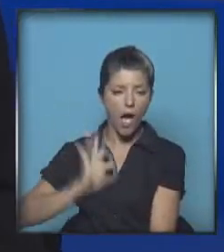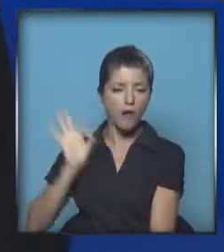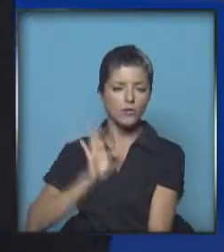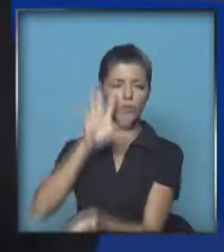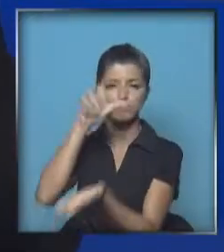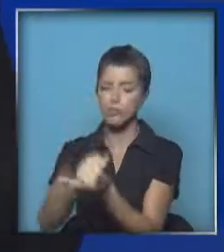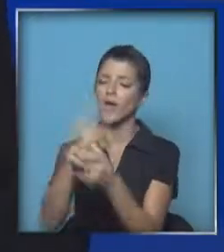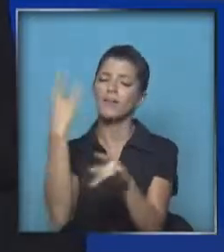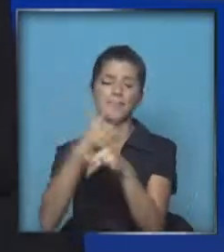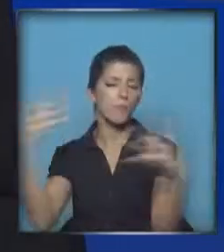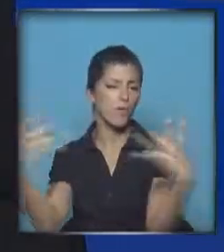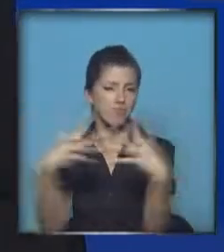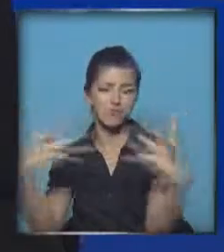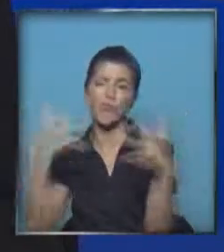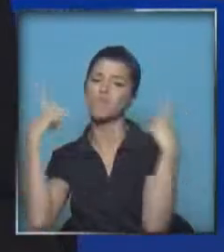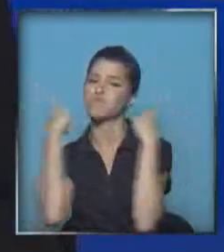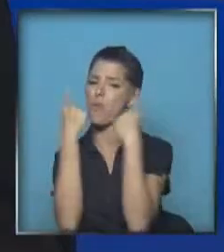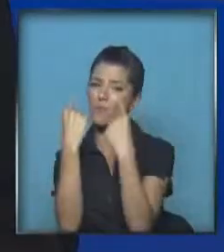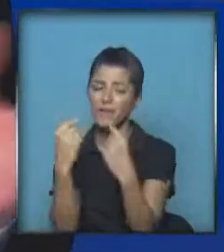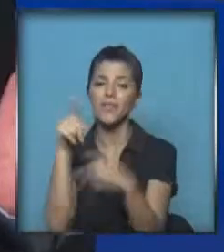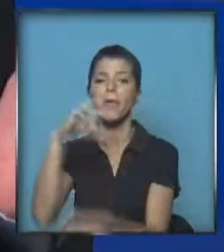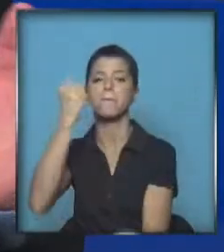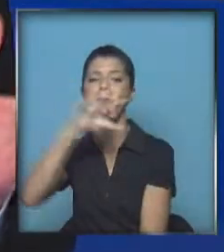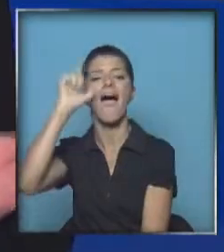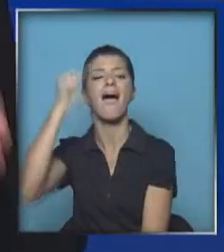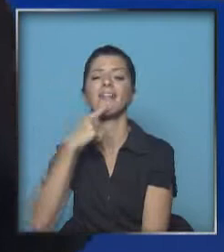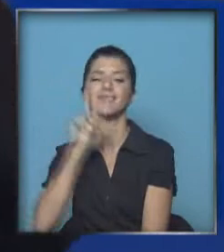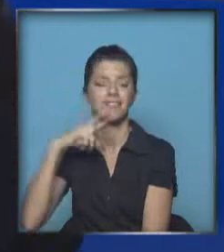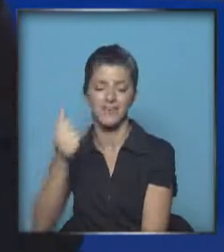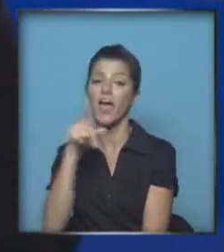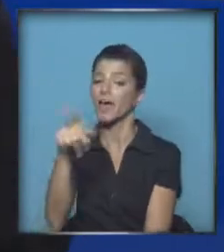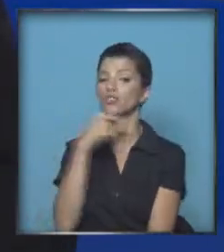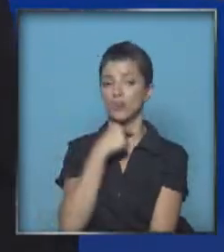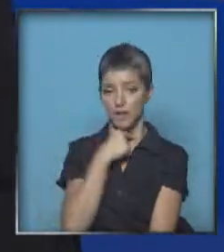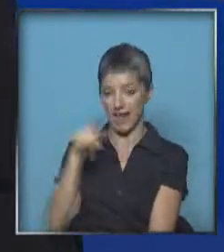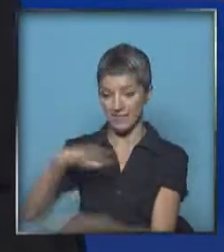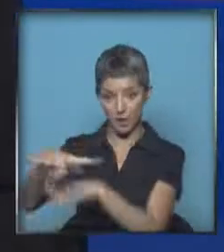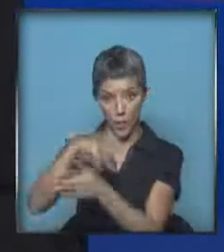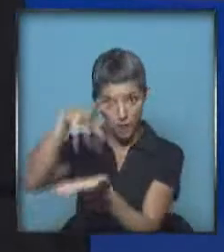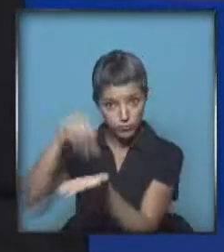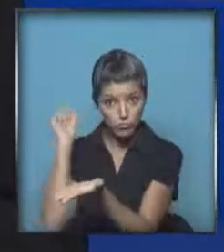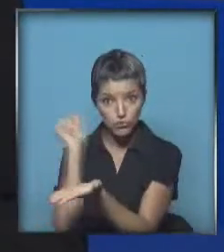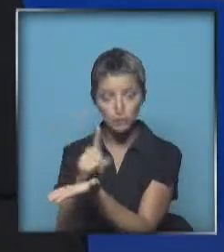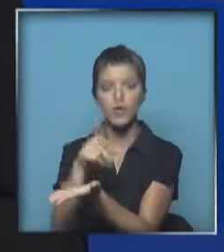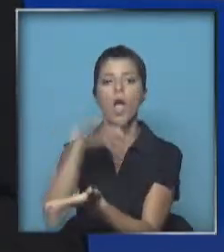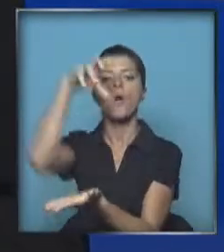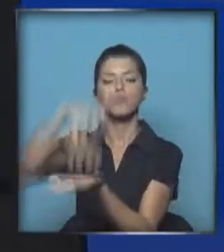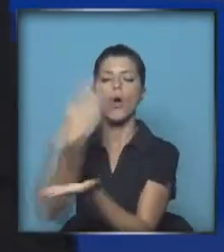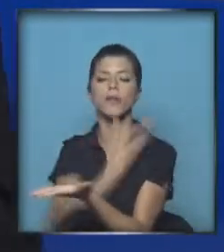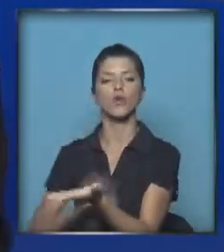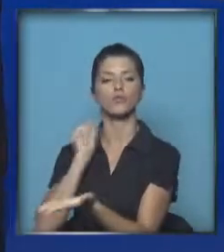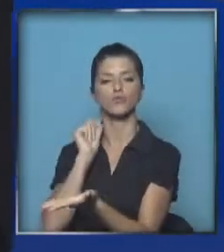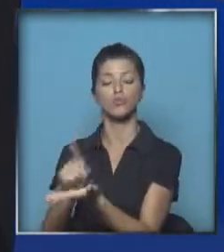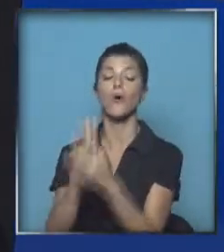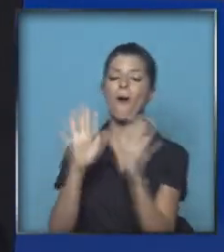enfrentamientos, suele haber protestas de los palestinos que obviamente quieren tener ahí, en ese territorio, un Estado independiente, aunque